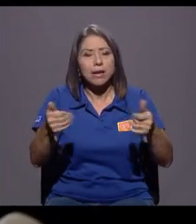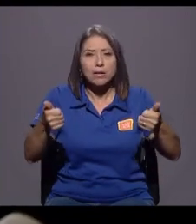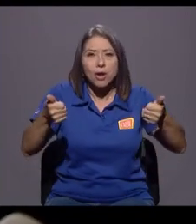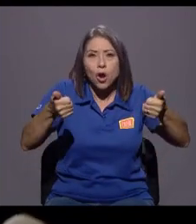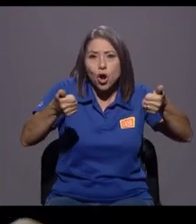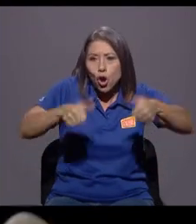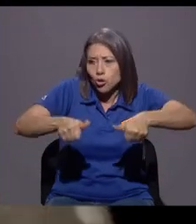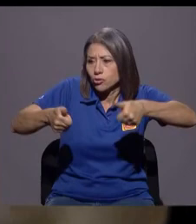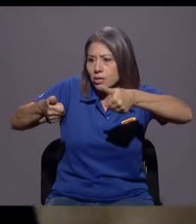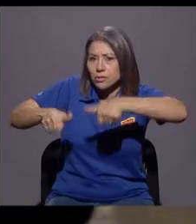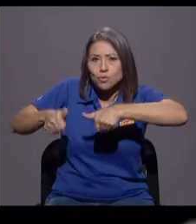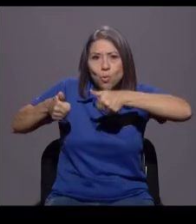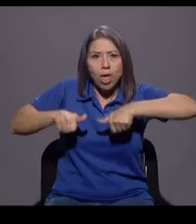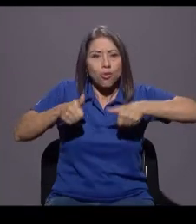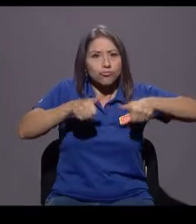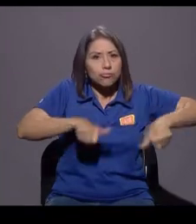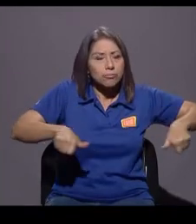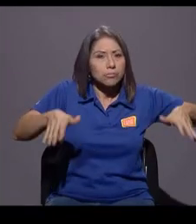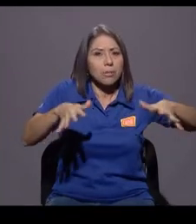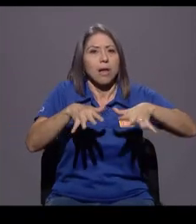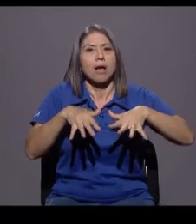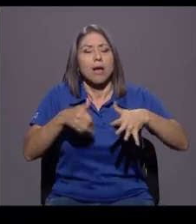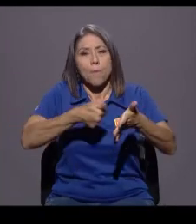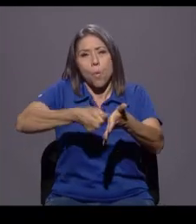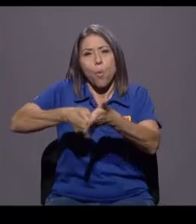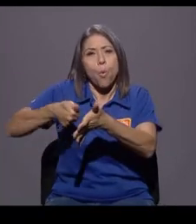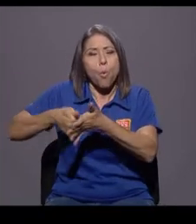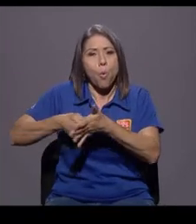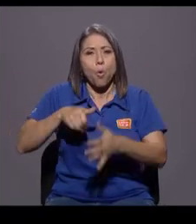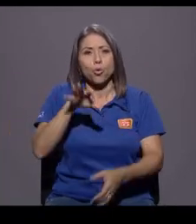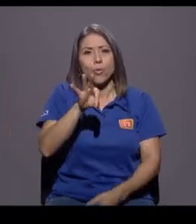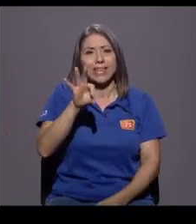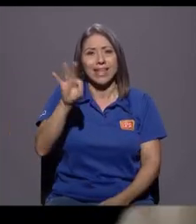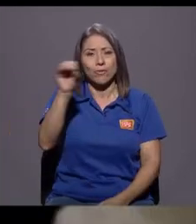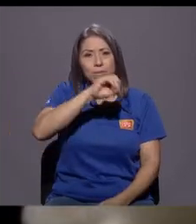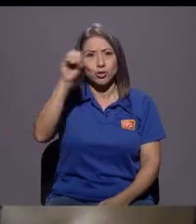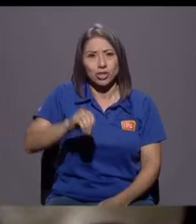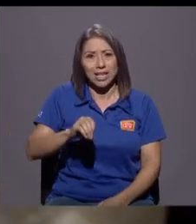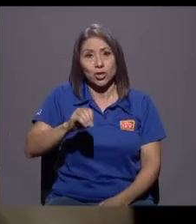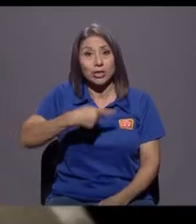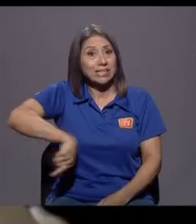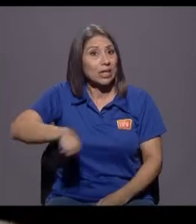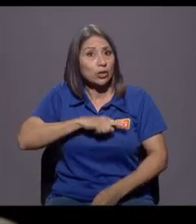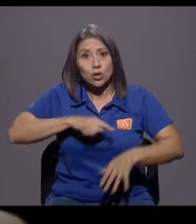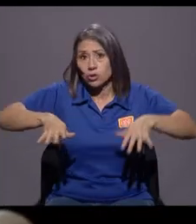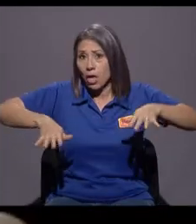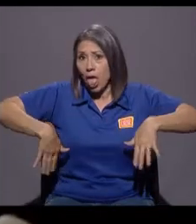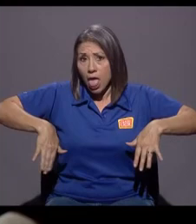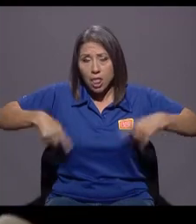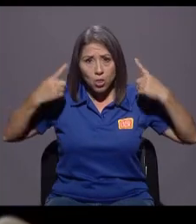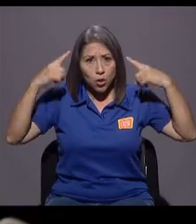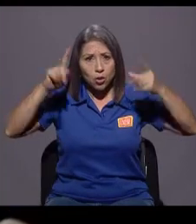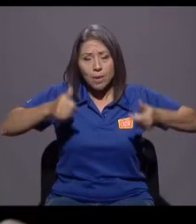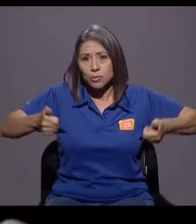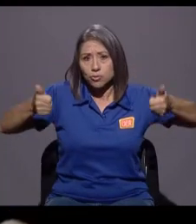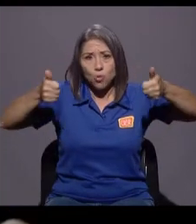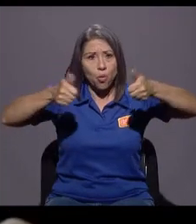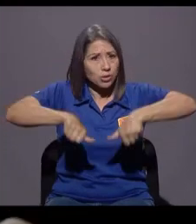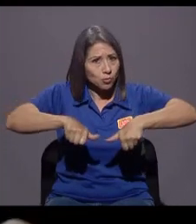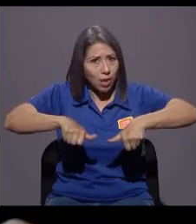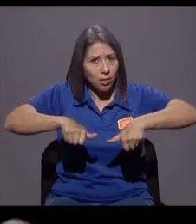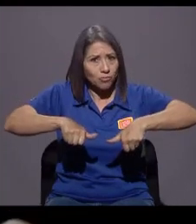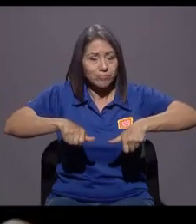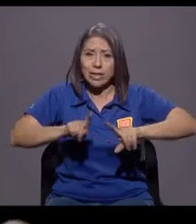sí. O sea, las votaciones se dan un 99% usualmente. Cuando no logramos que sea consensuado, no nos